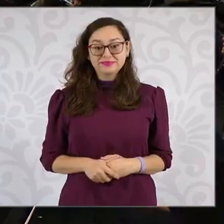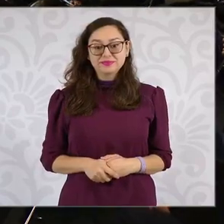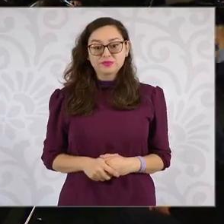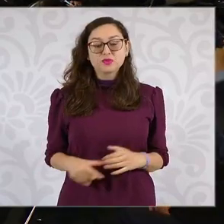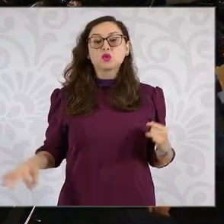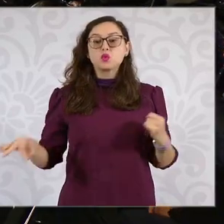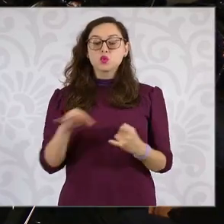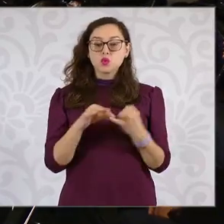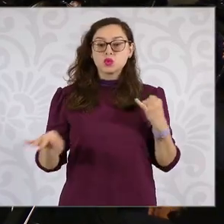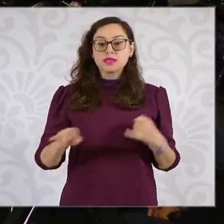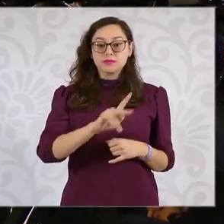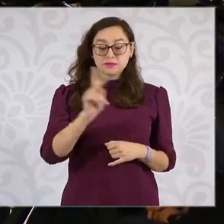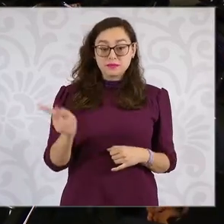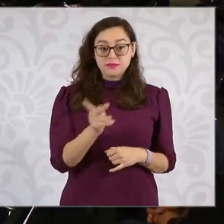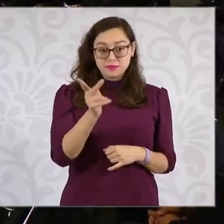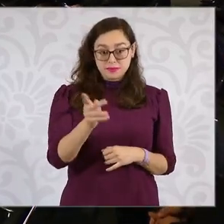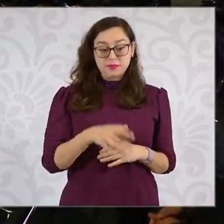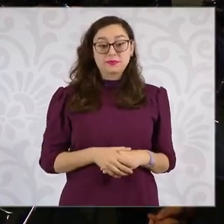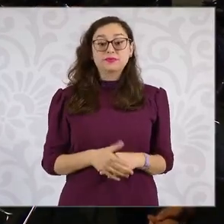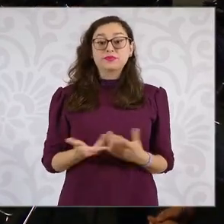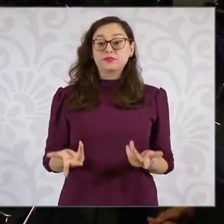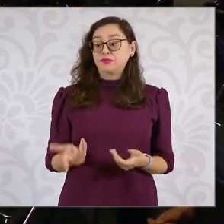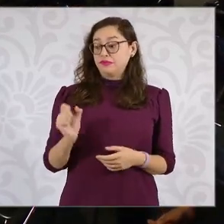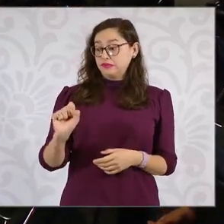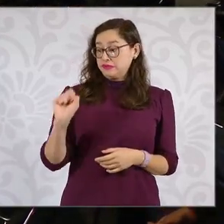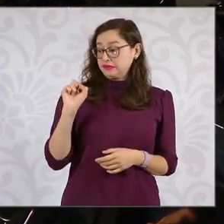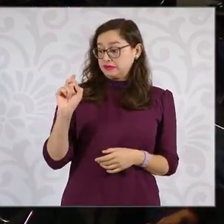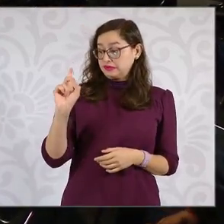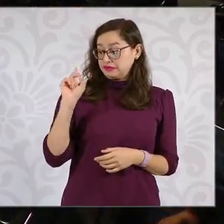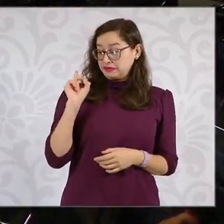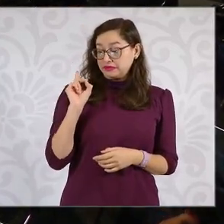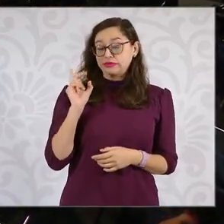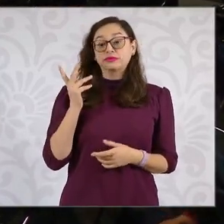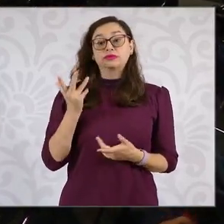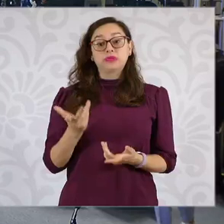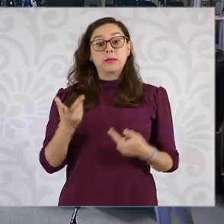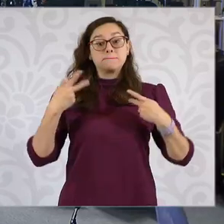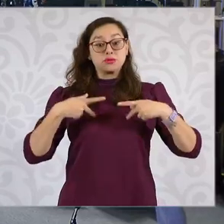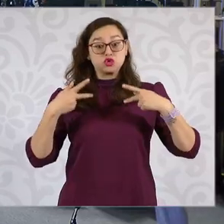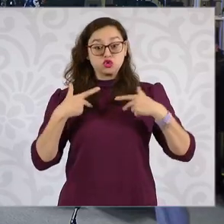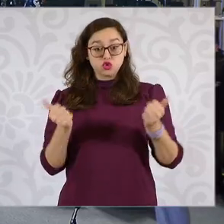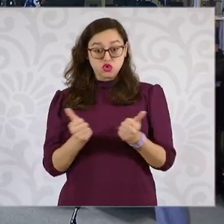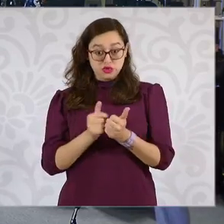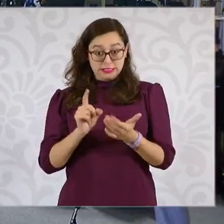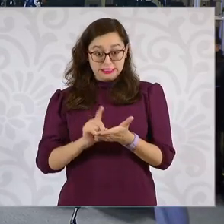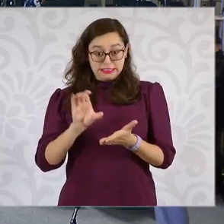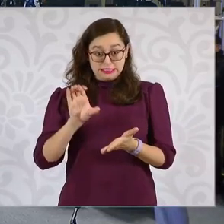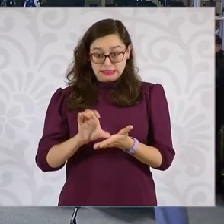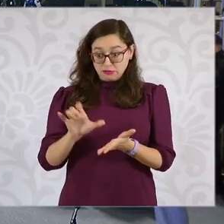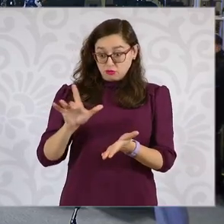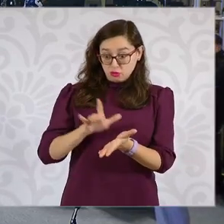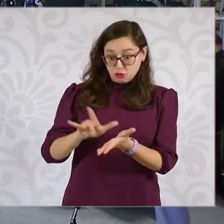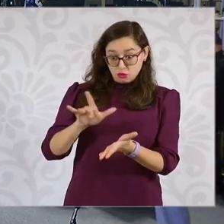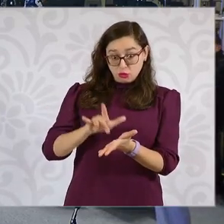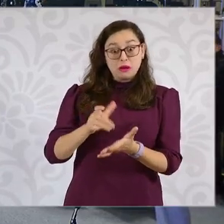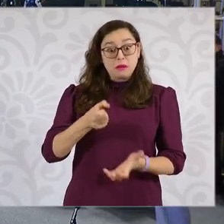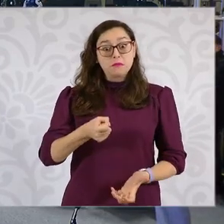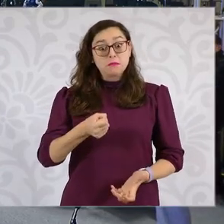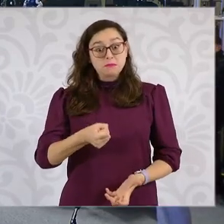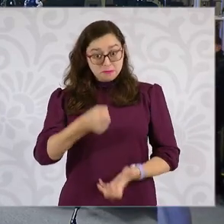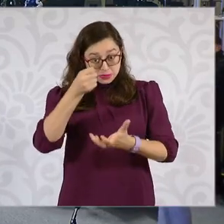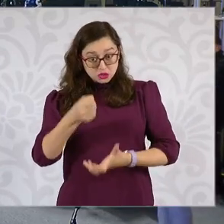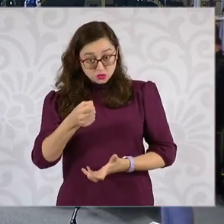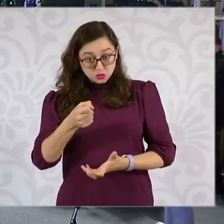Finalmente, el fin de semana que anunció el programa de la beca, bueno, el apoyo para las personas con discapacidad, ¿tiene ya un presupuesto